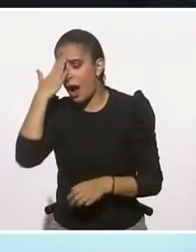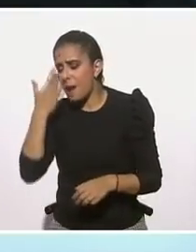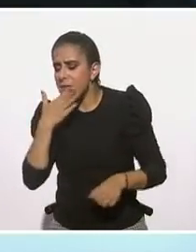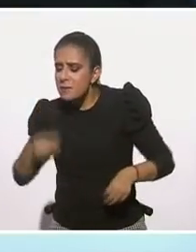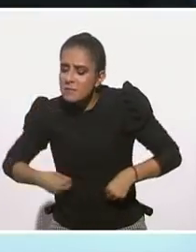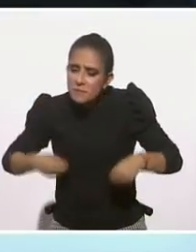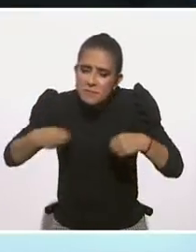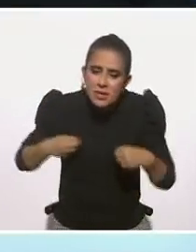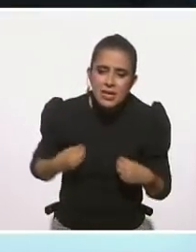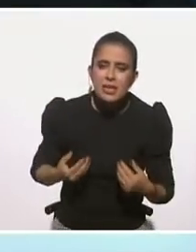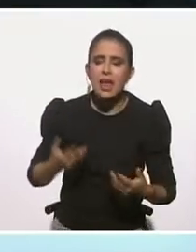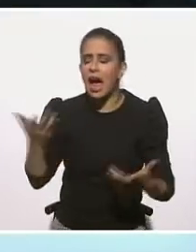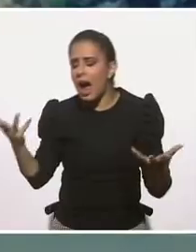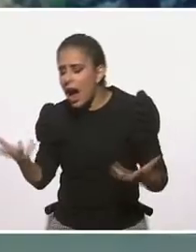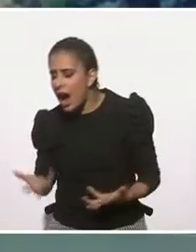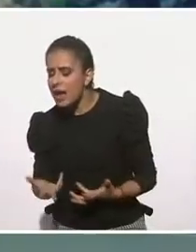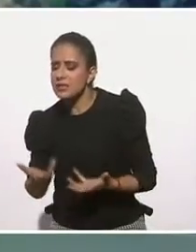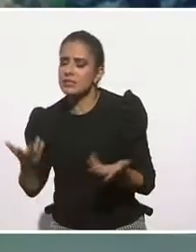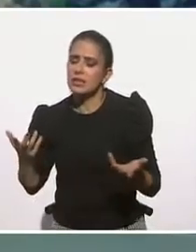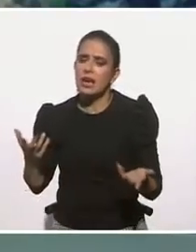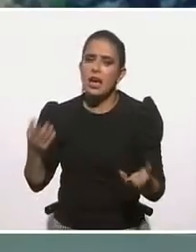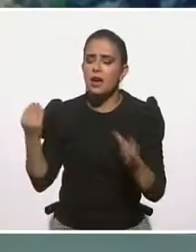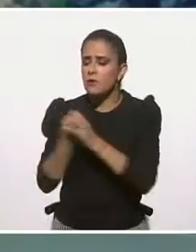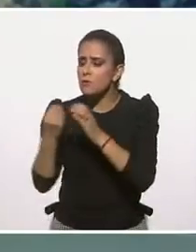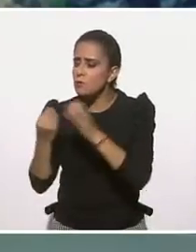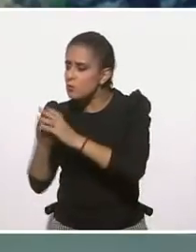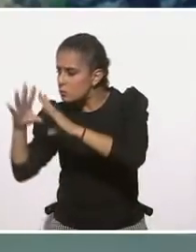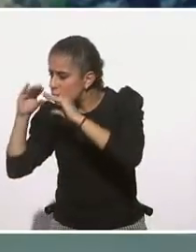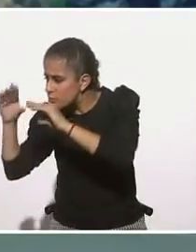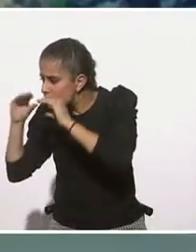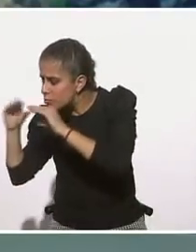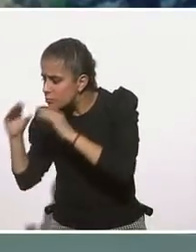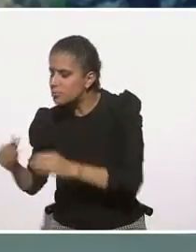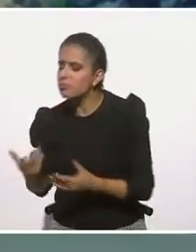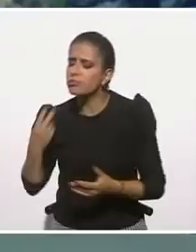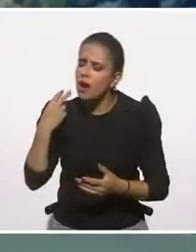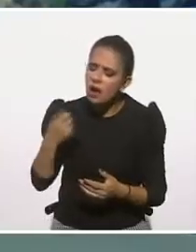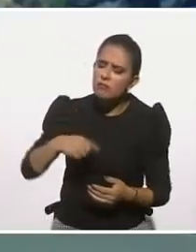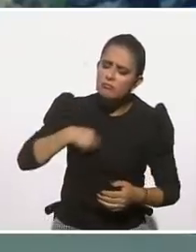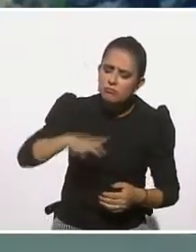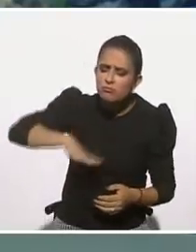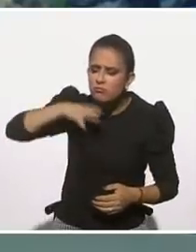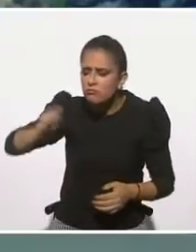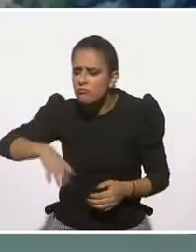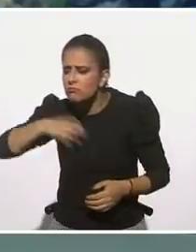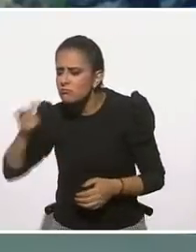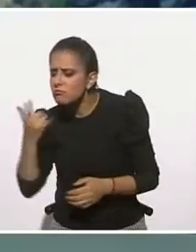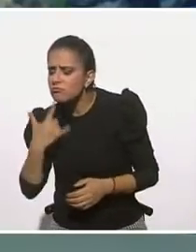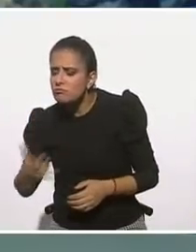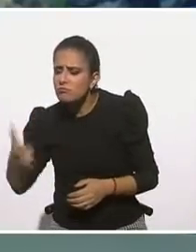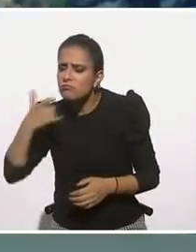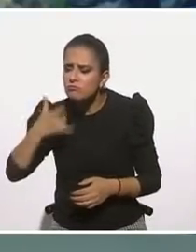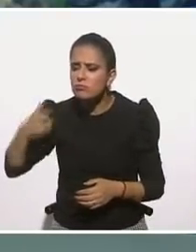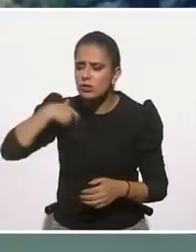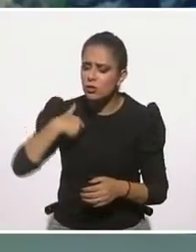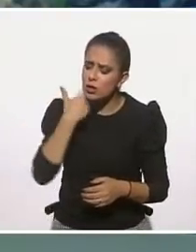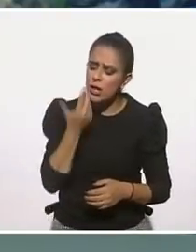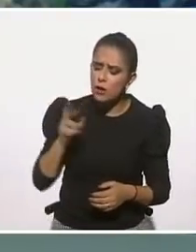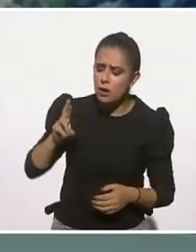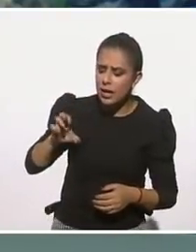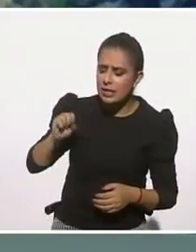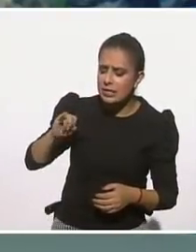haya aprendido, tenga, no sé, cursos de liderazgo, algunas herramientas que han visto que funcionan para la resiliencia